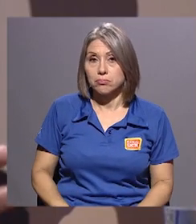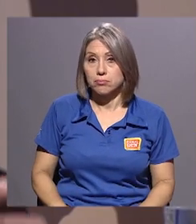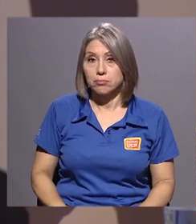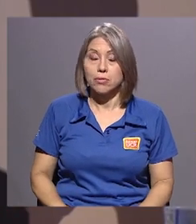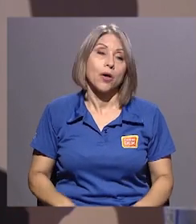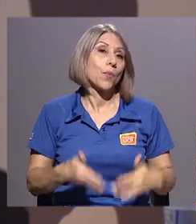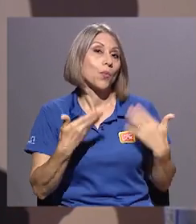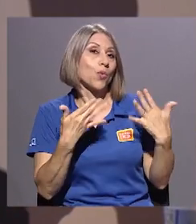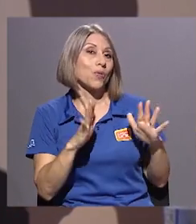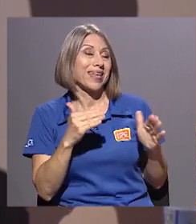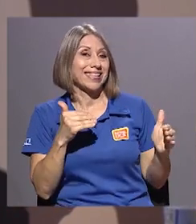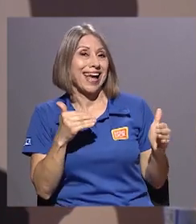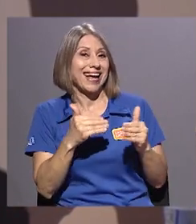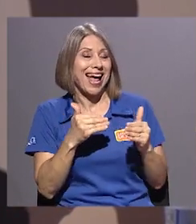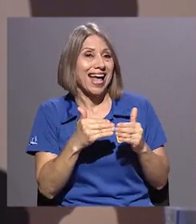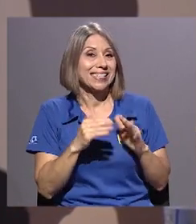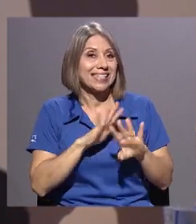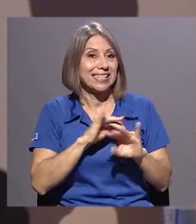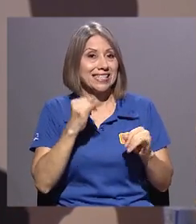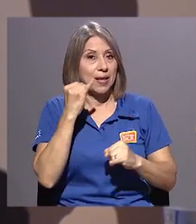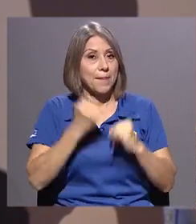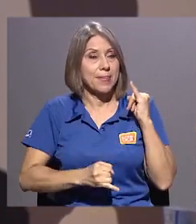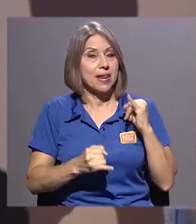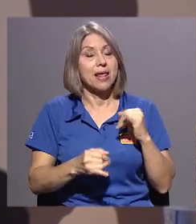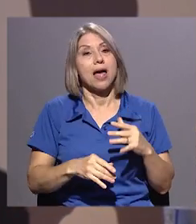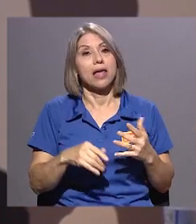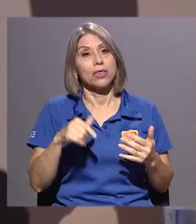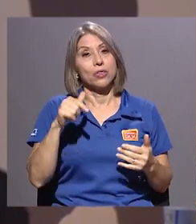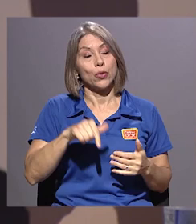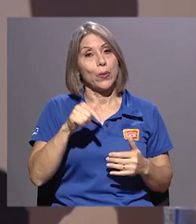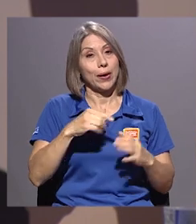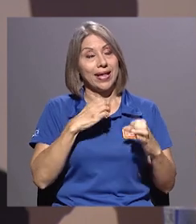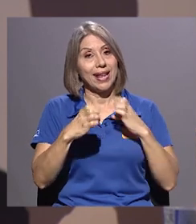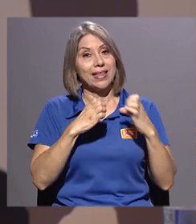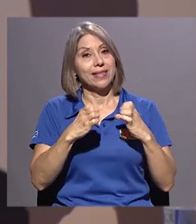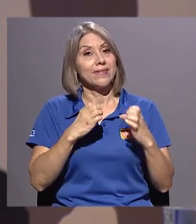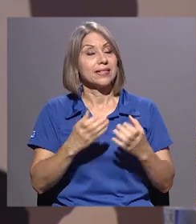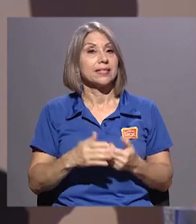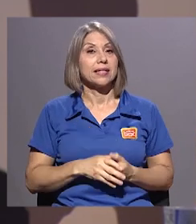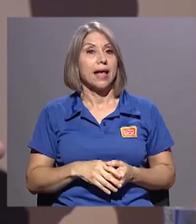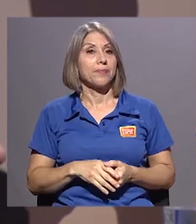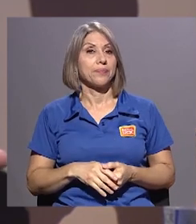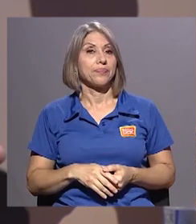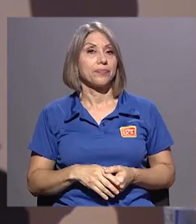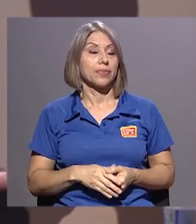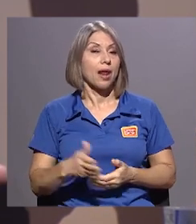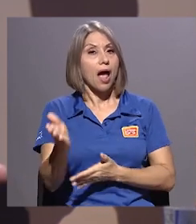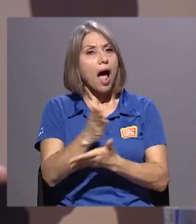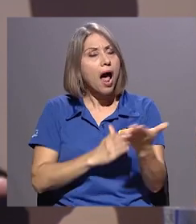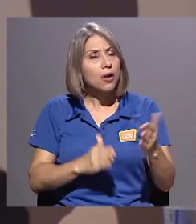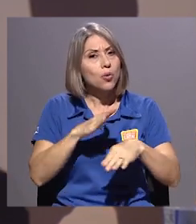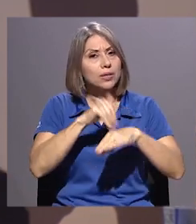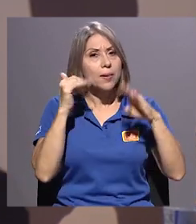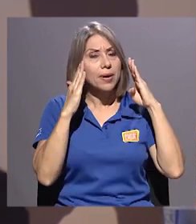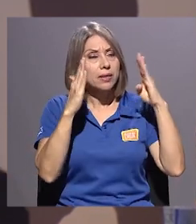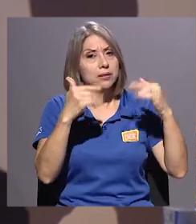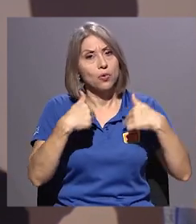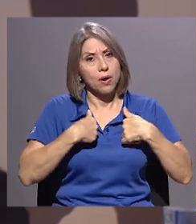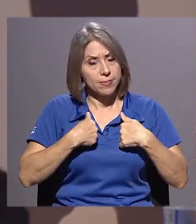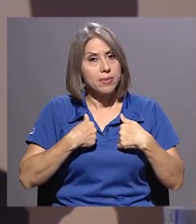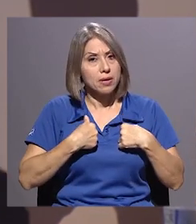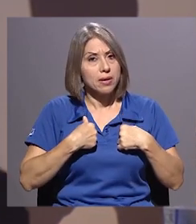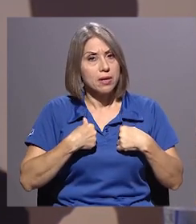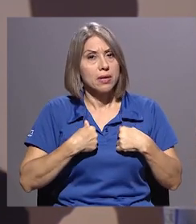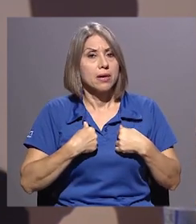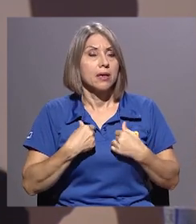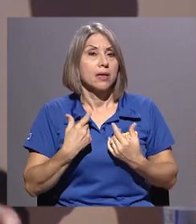Fabián, ya casi estamos terminando este último bloque de la entrevista. Y algo que me llamó la atención de lo que